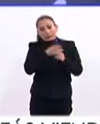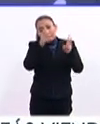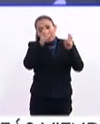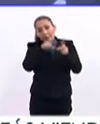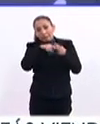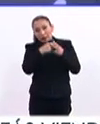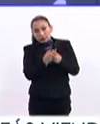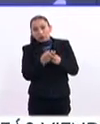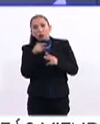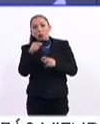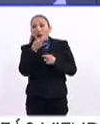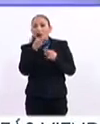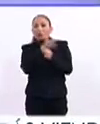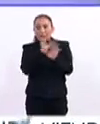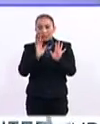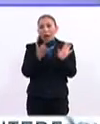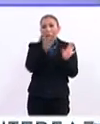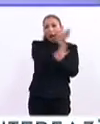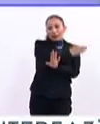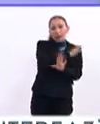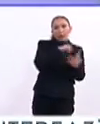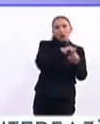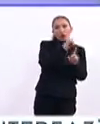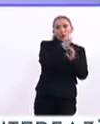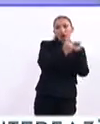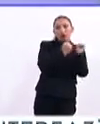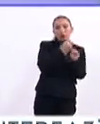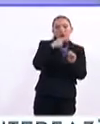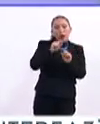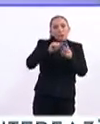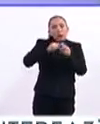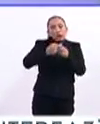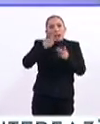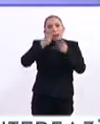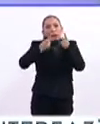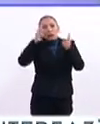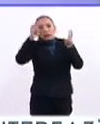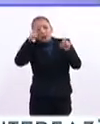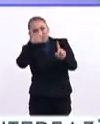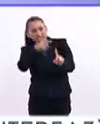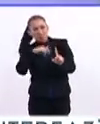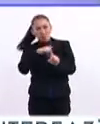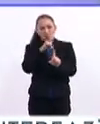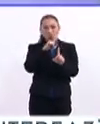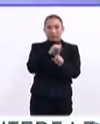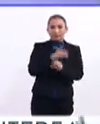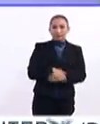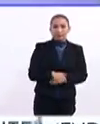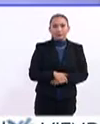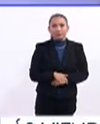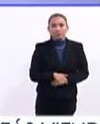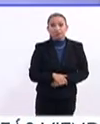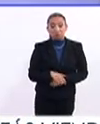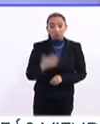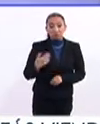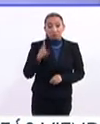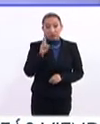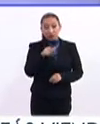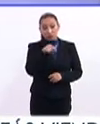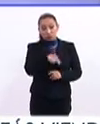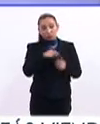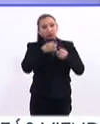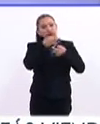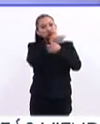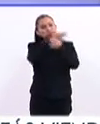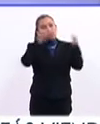que empezó a darse a conocer, aunque ya existía el bullying desde hace muchos años, pero que se empezó a poner sobre el reflector de la opinión pública y pues tú